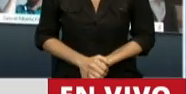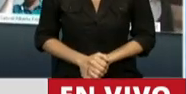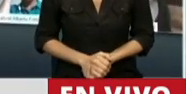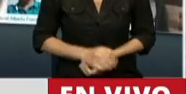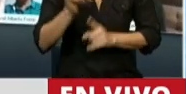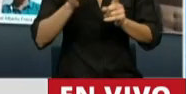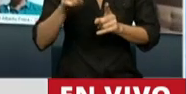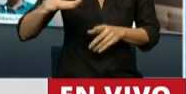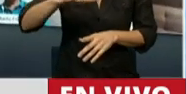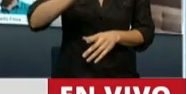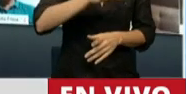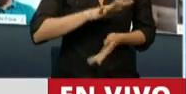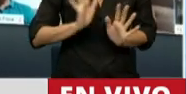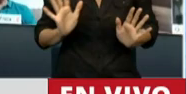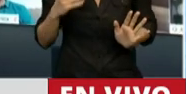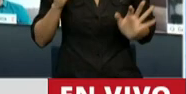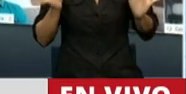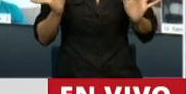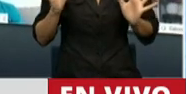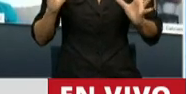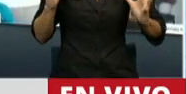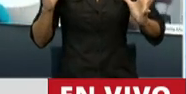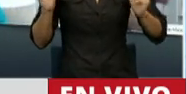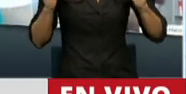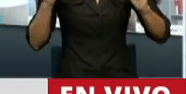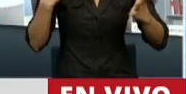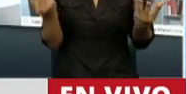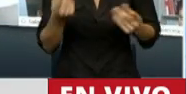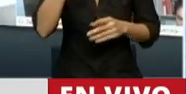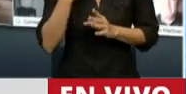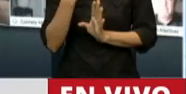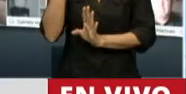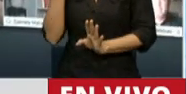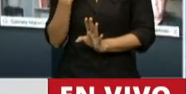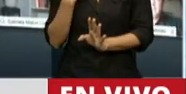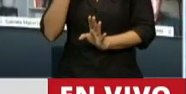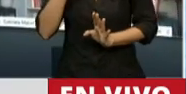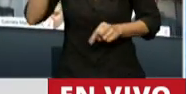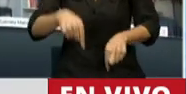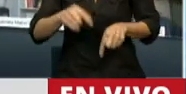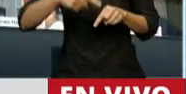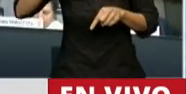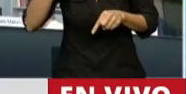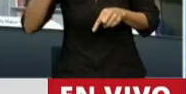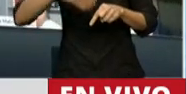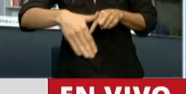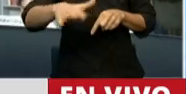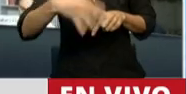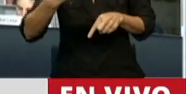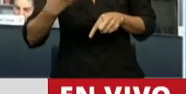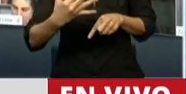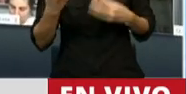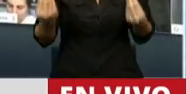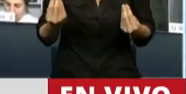Algunos sectores están exultantes porque en estos días, obviamente, en el día de hoy y en los próximos días, seguramente, los activos financieros